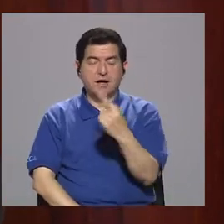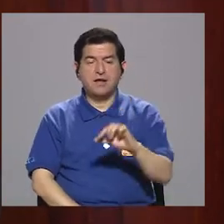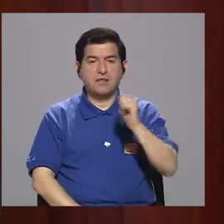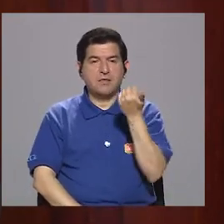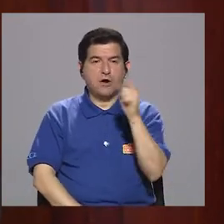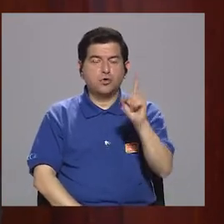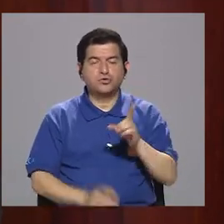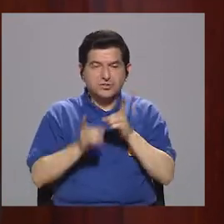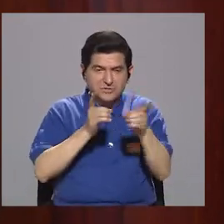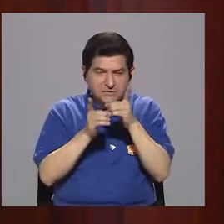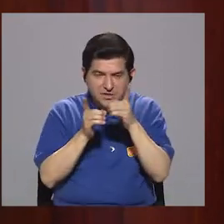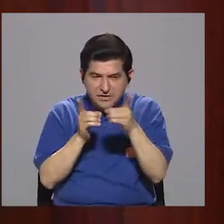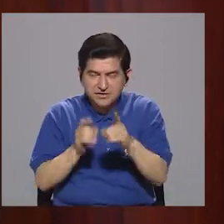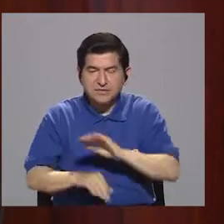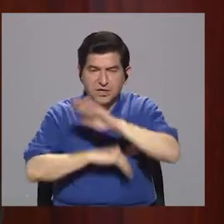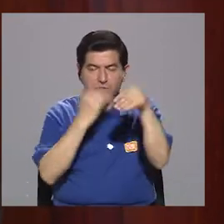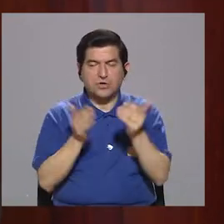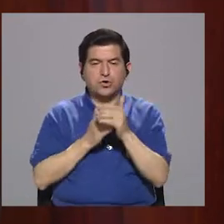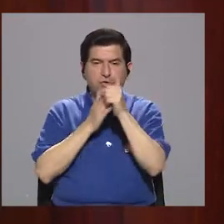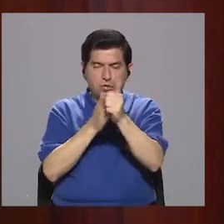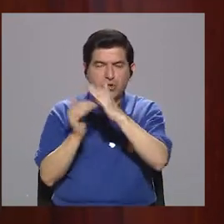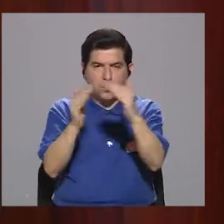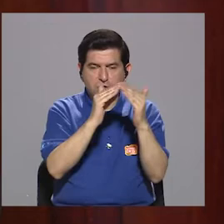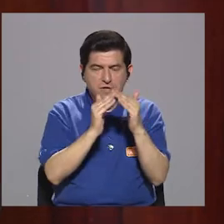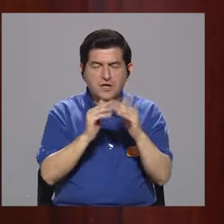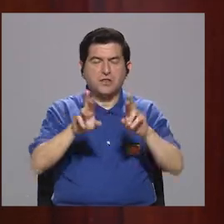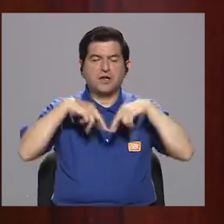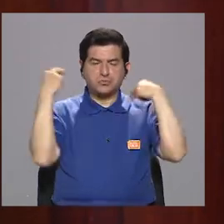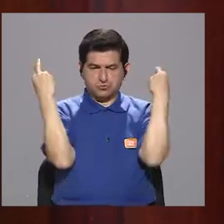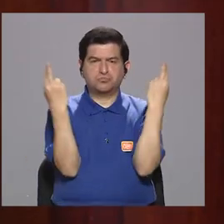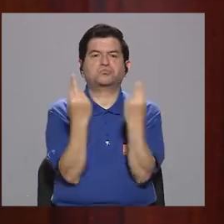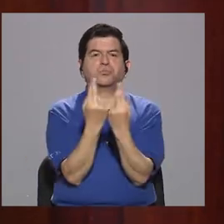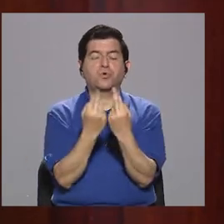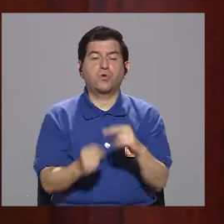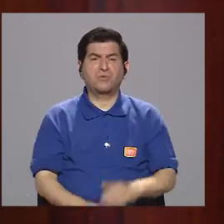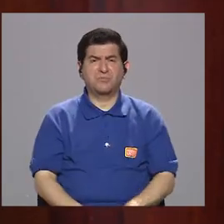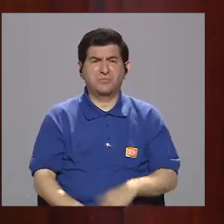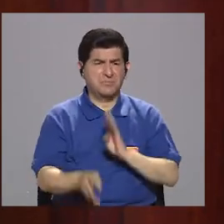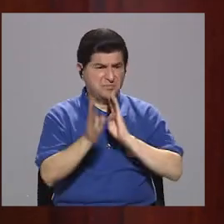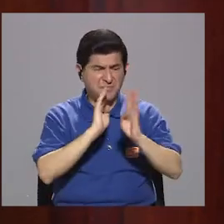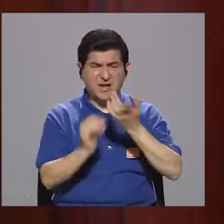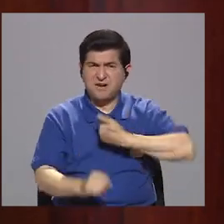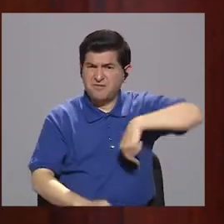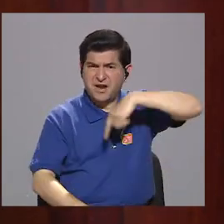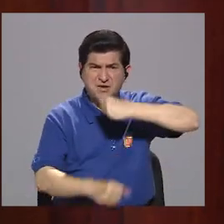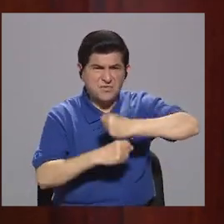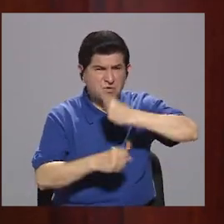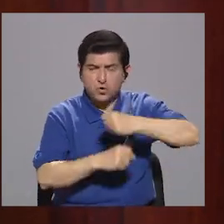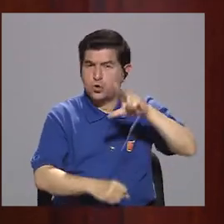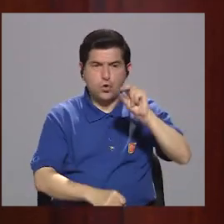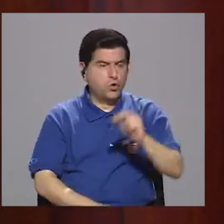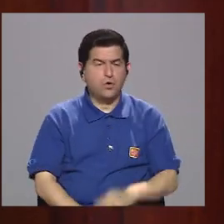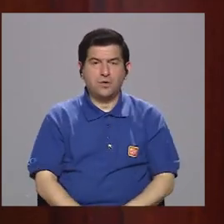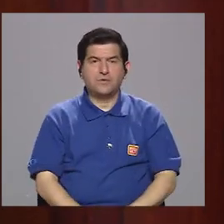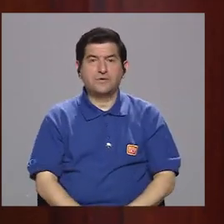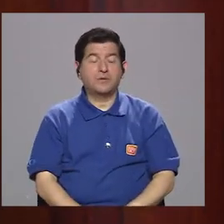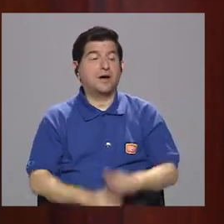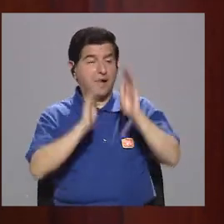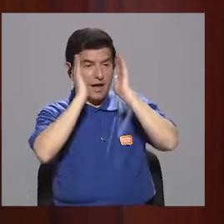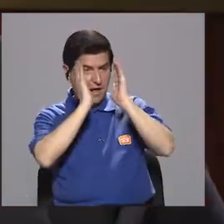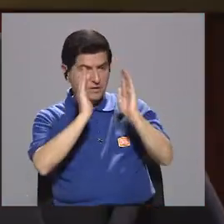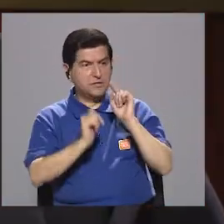11 distritos hemos venido reuniendo a toda la dirigencia comunal, no sólo para contarles qué estamos haciendo, sino sobre todo para